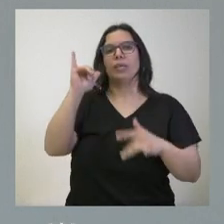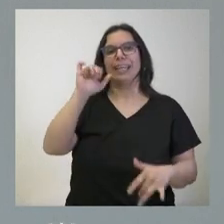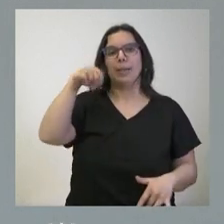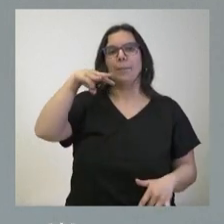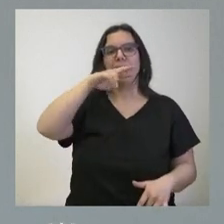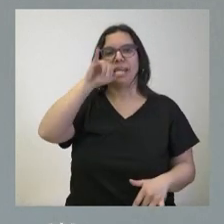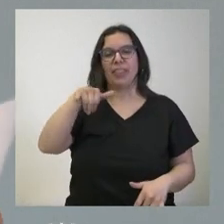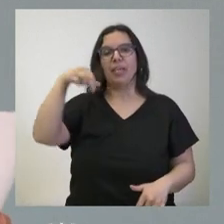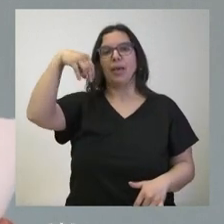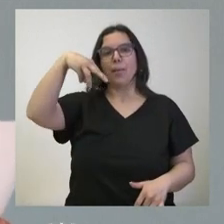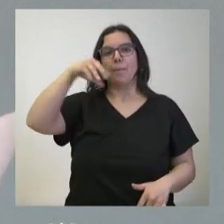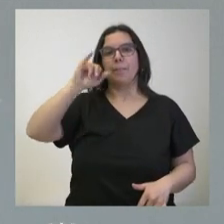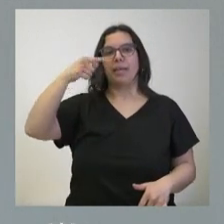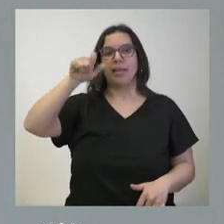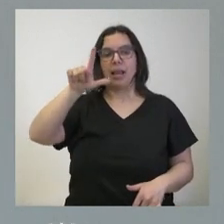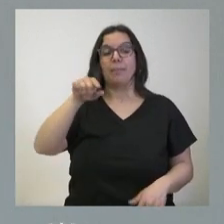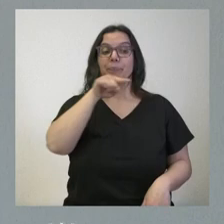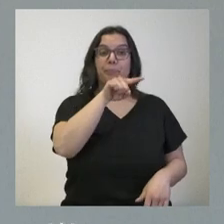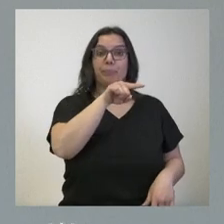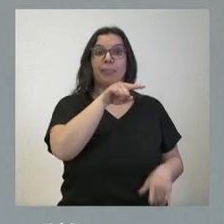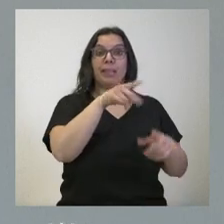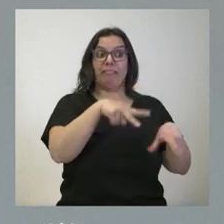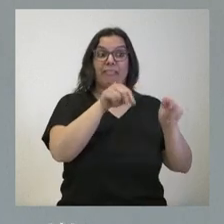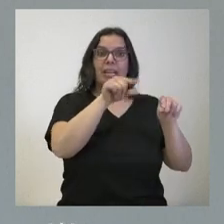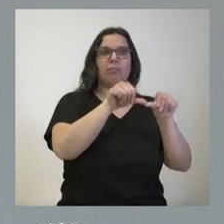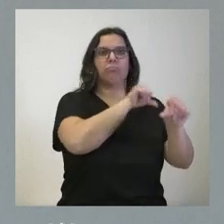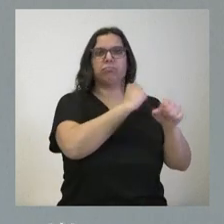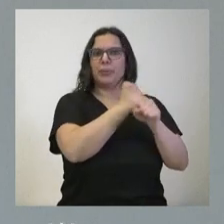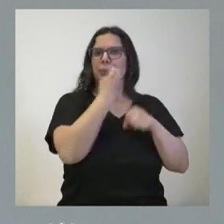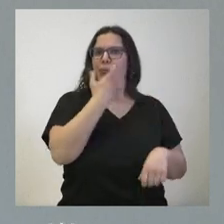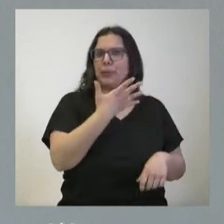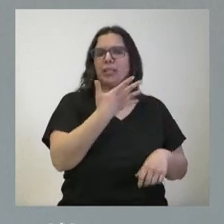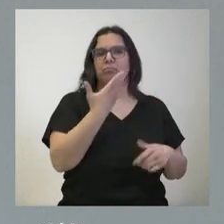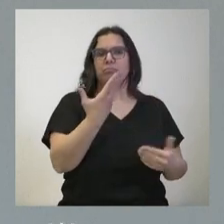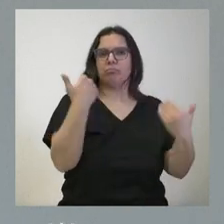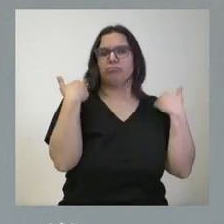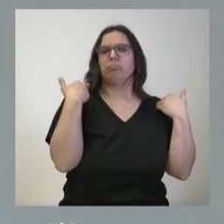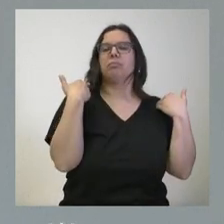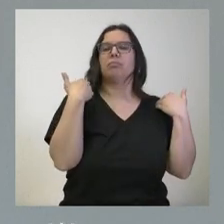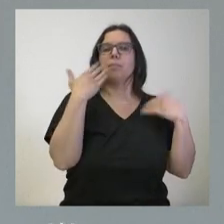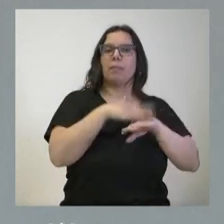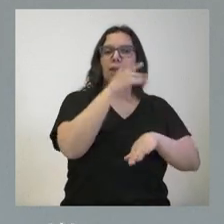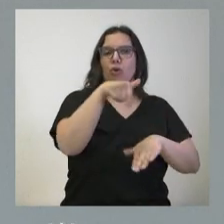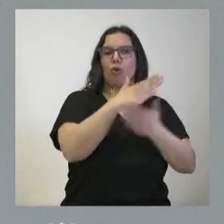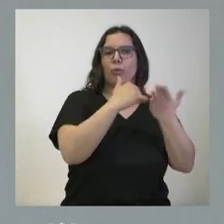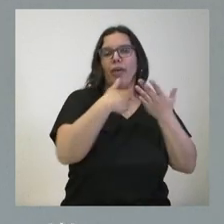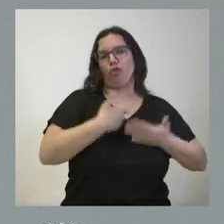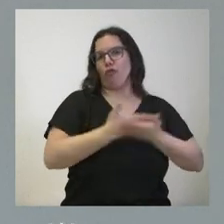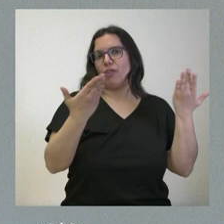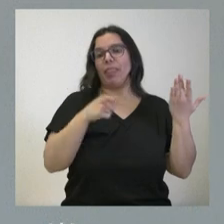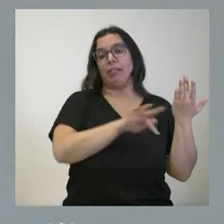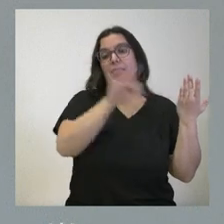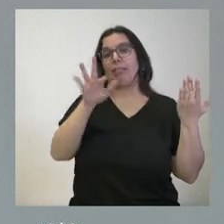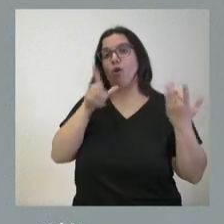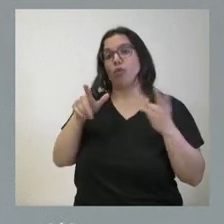Miguel. Fernando del Campo ha hecho una muy buena tarea al servicio de esta comunidad autónoma y estamos confiados en que también Jesús